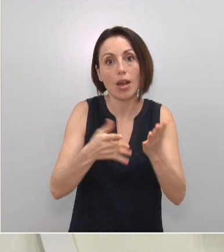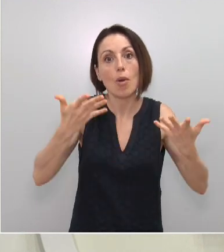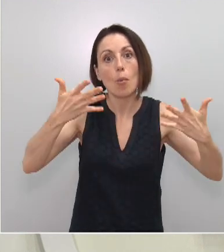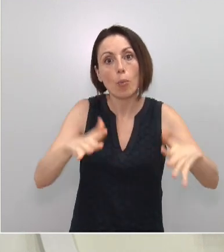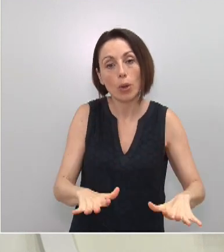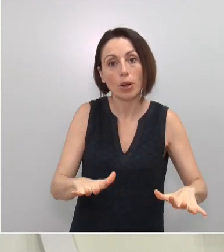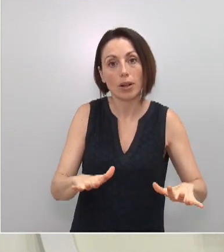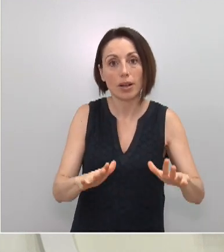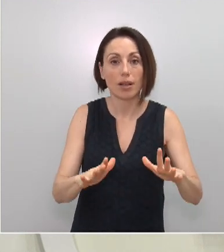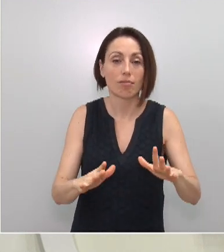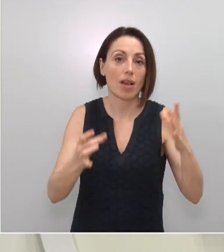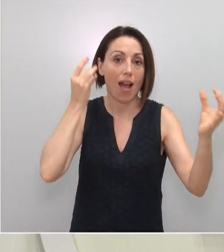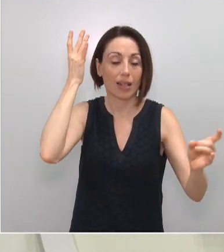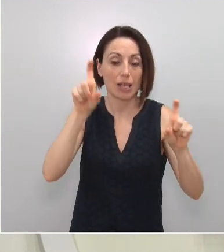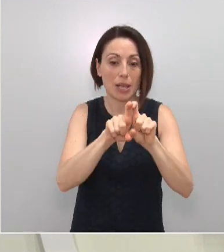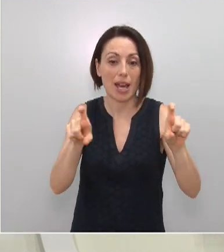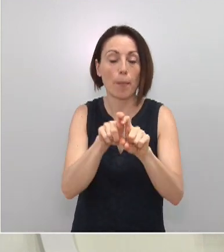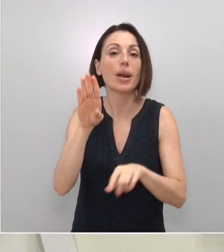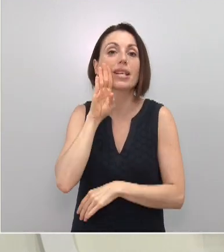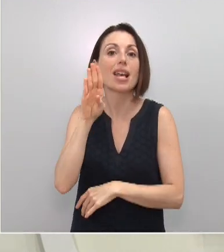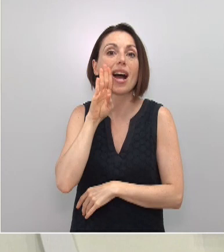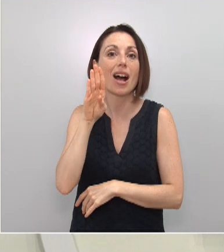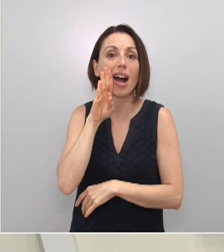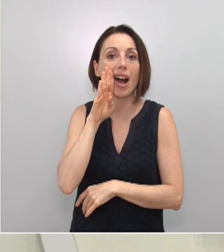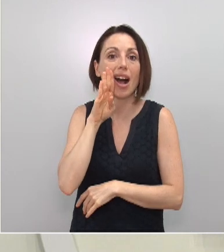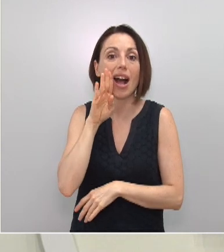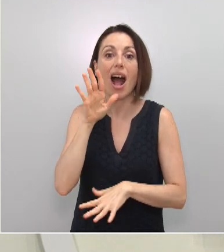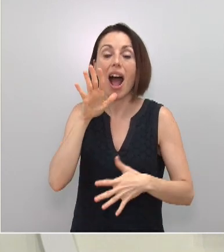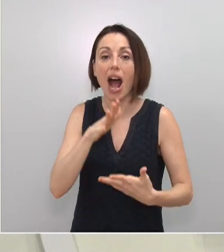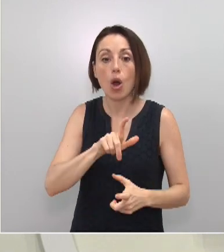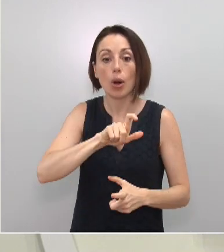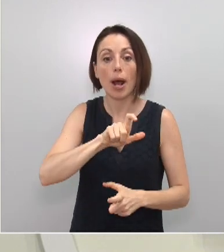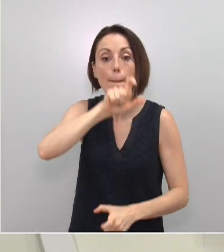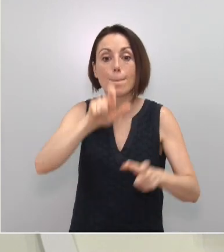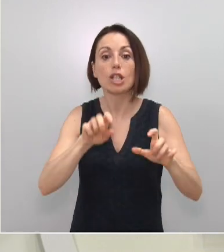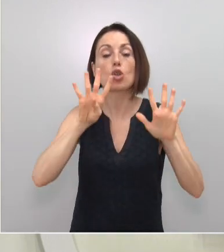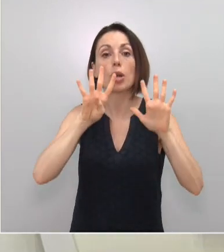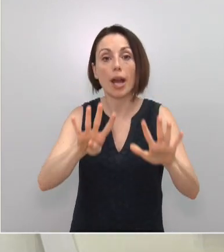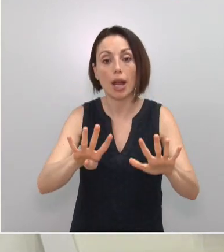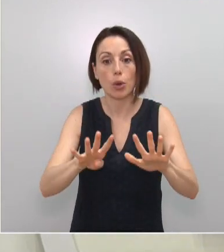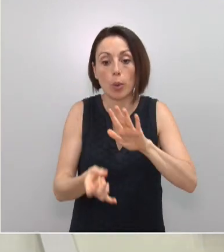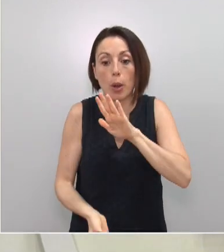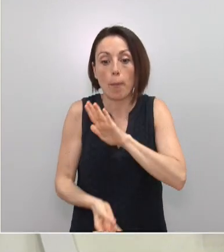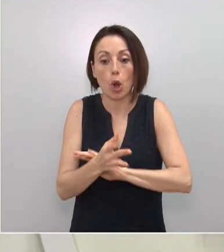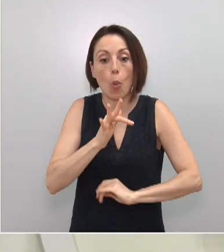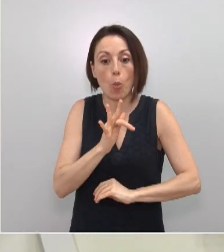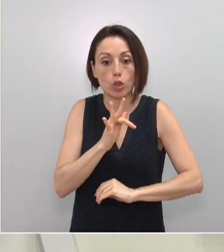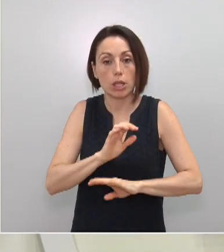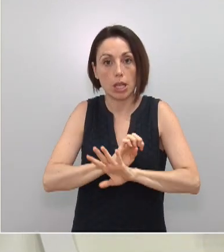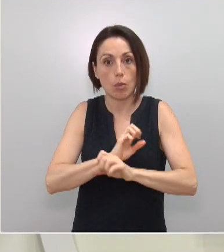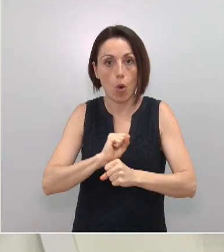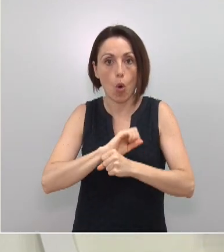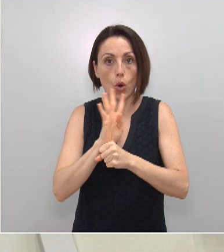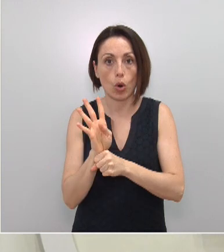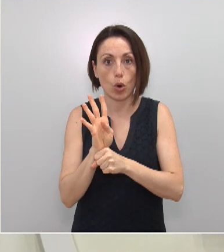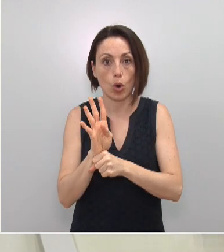suspensión temporal de la actividad para esta empresa, en que de momento hay nueve casos. Ya se alargó la fase 2 para